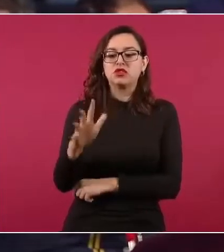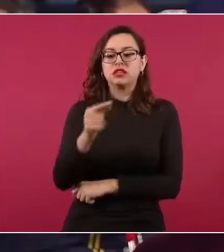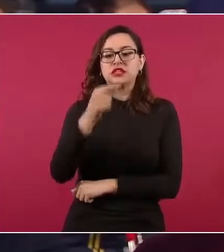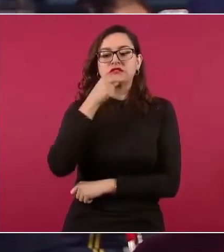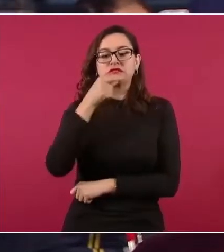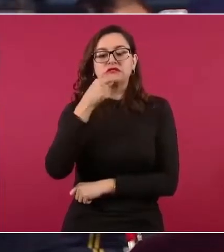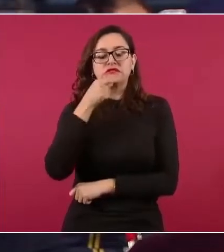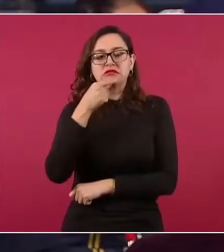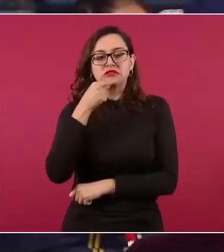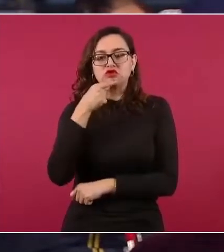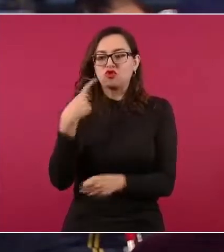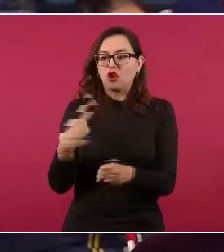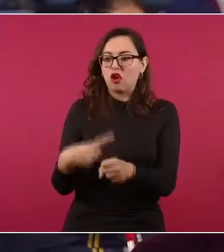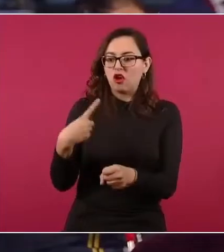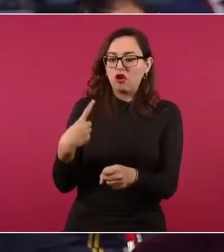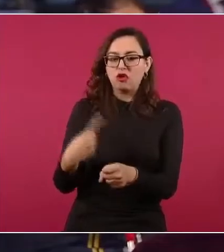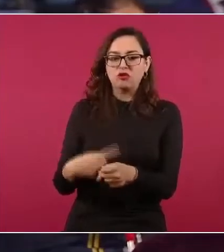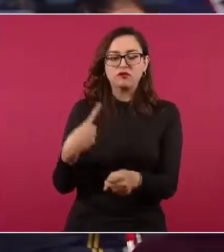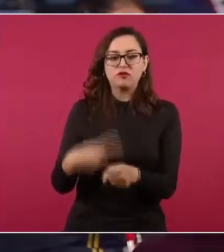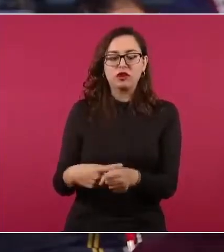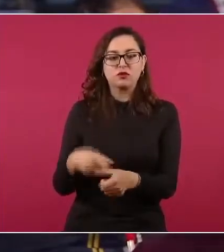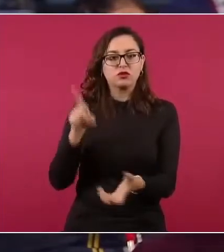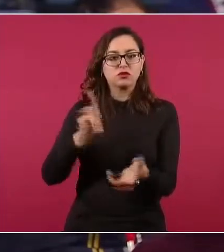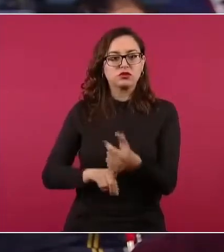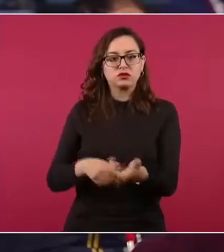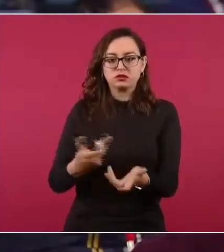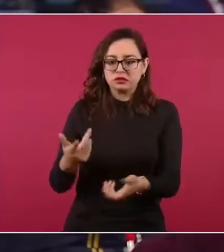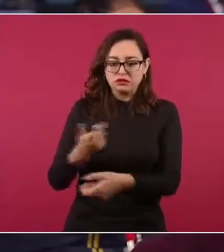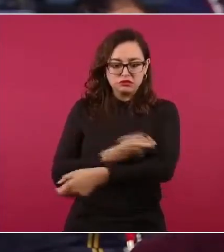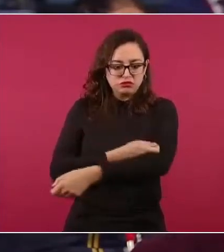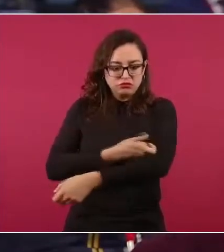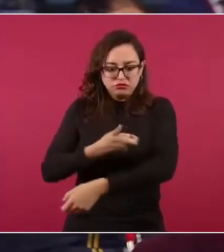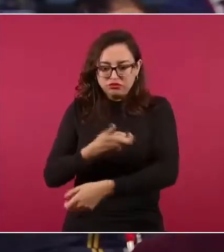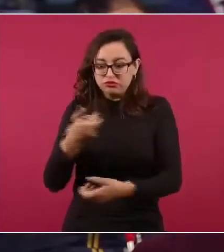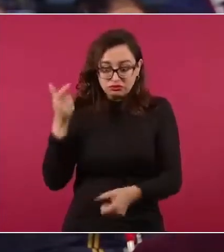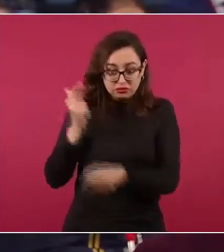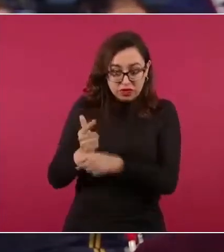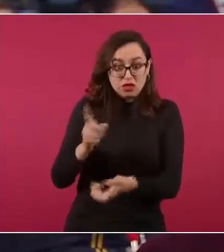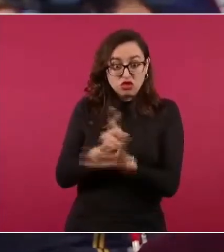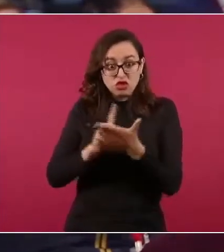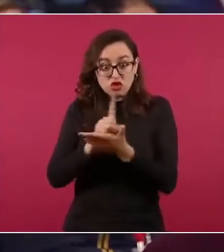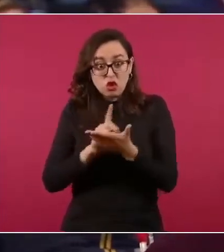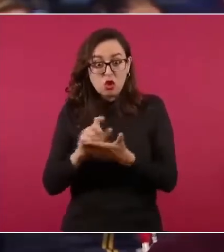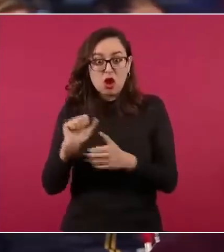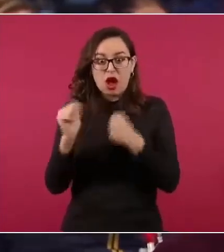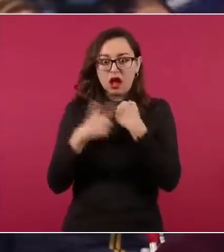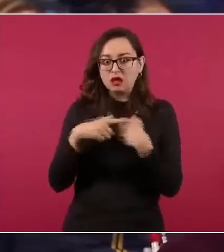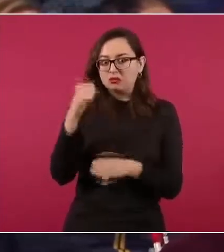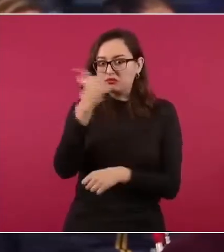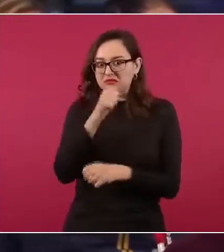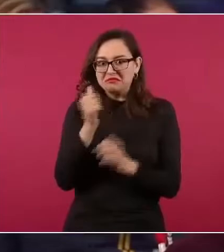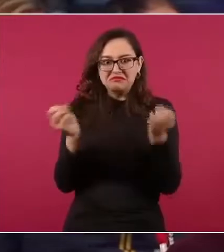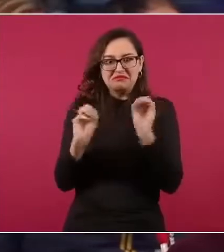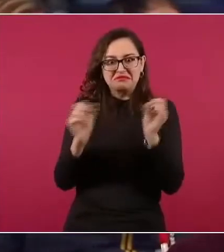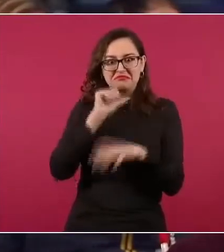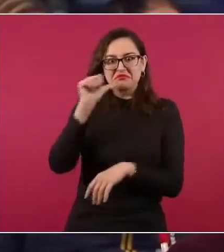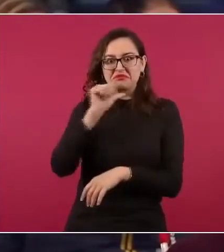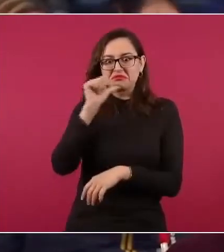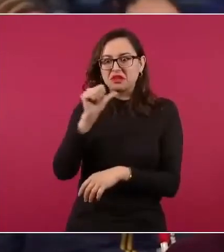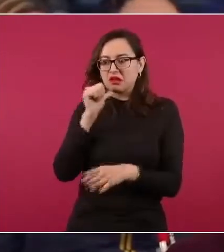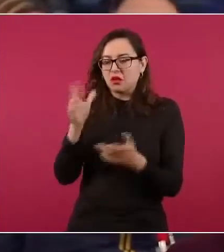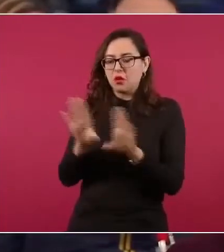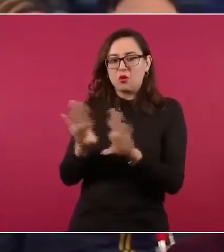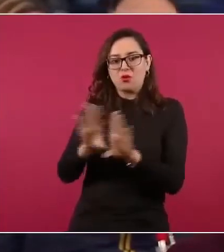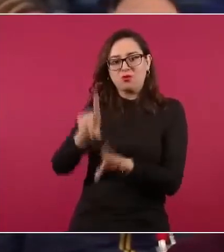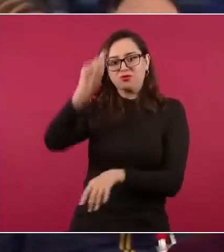que les han practicado signos de cocaína, de drogas, pues, si no es un misterio en este caso para el gobierno